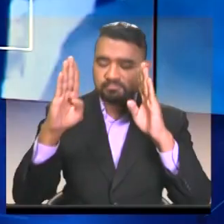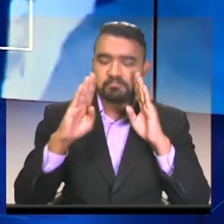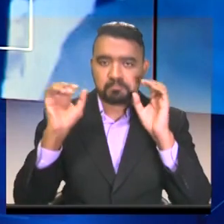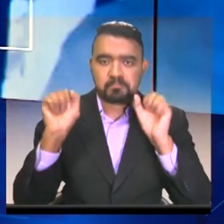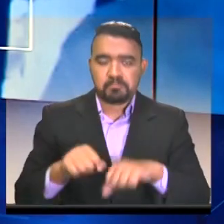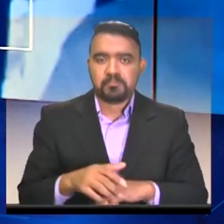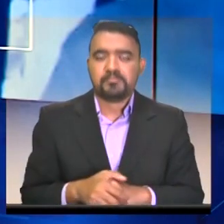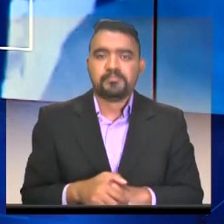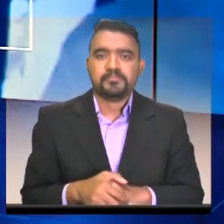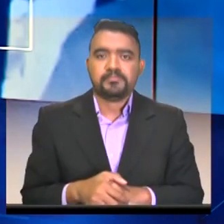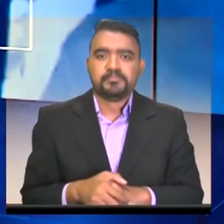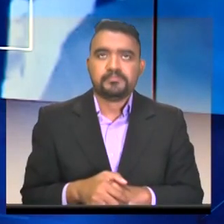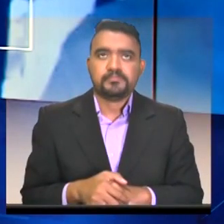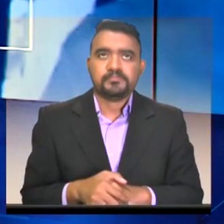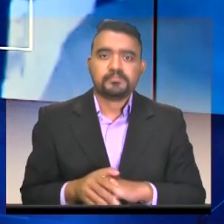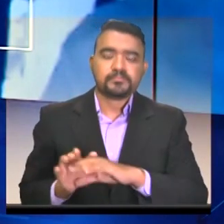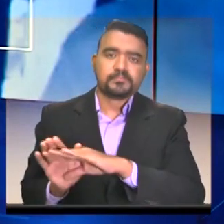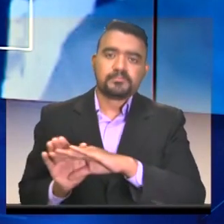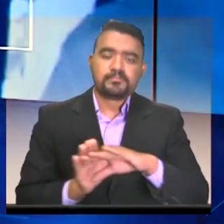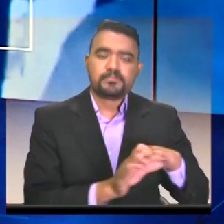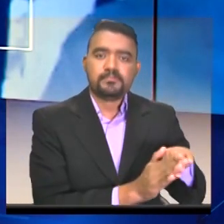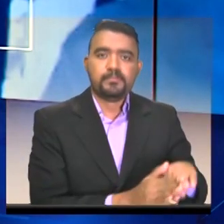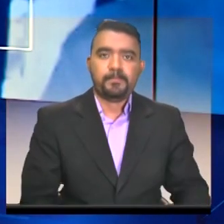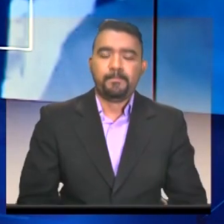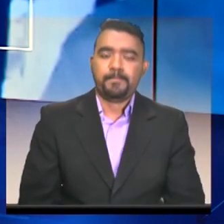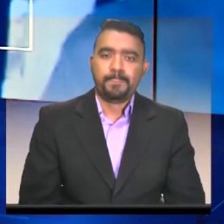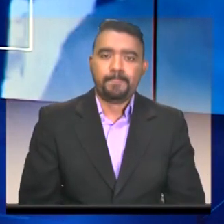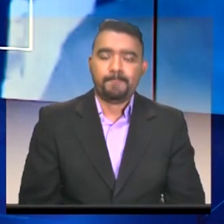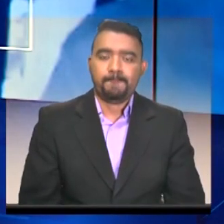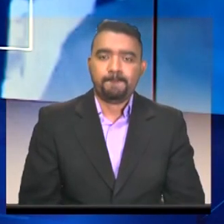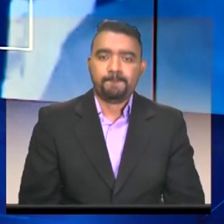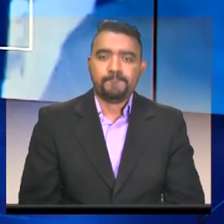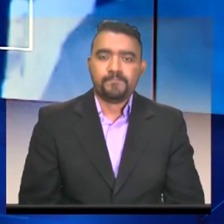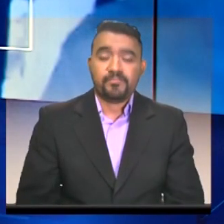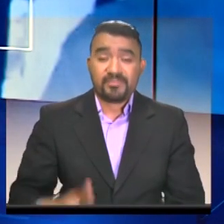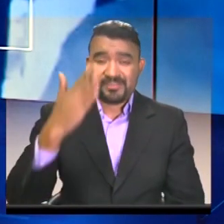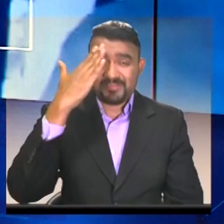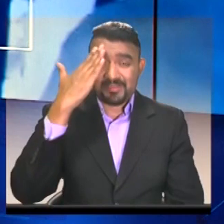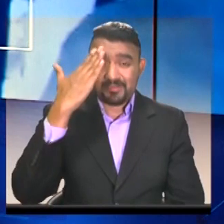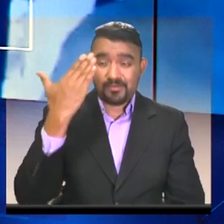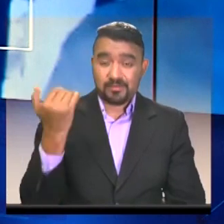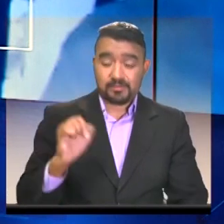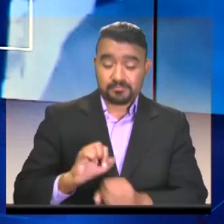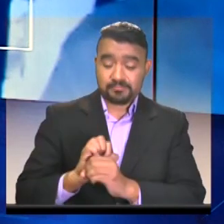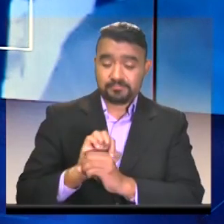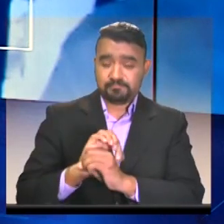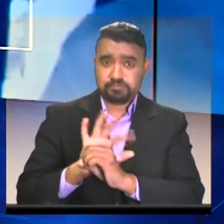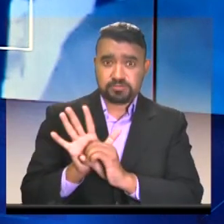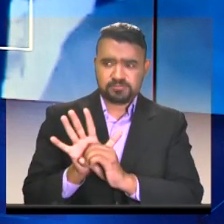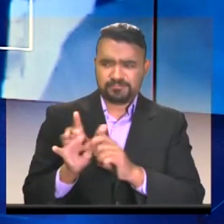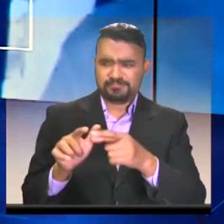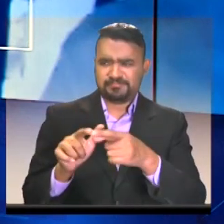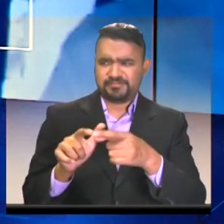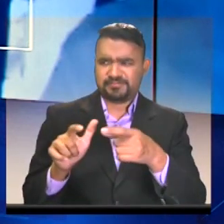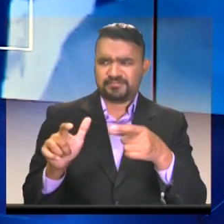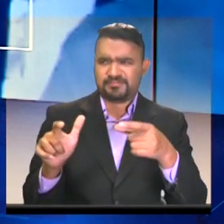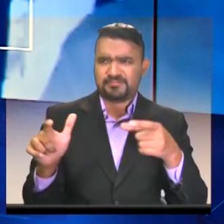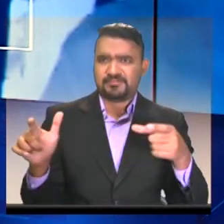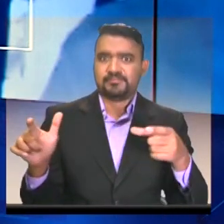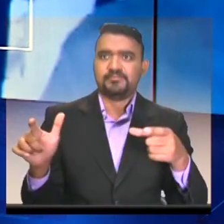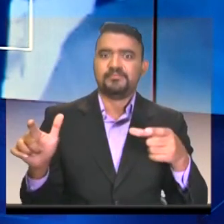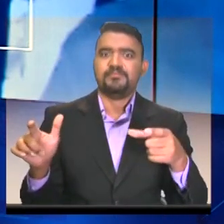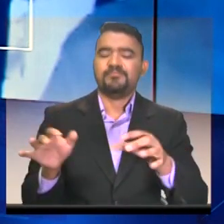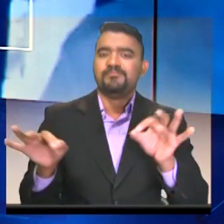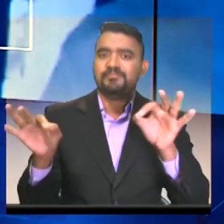de Recuerden, en medio de la rápida reproducción del virus, las autoridades de salud han insistido en la necesidad de proteger